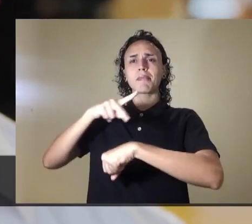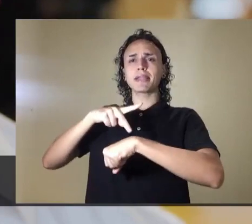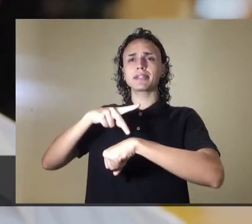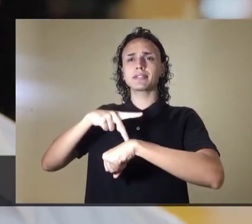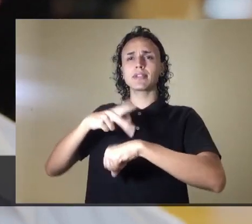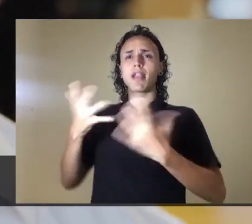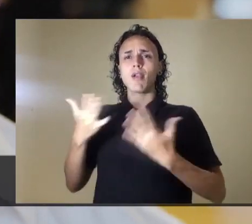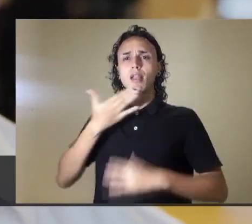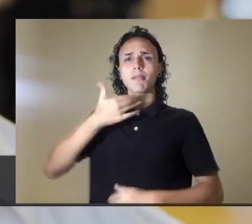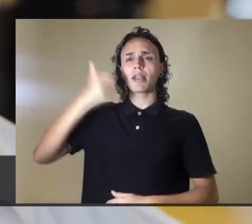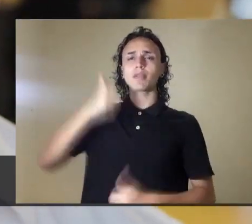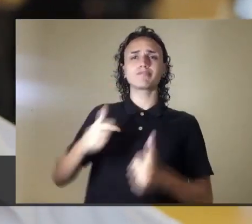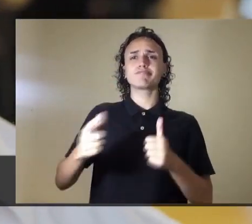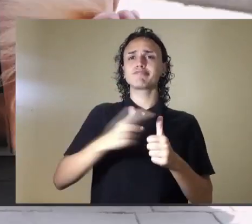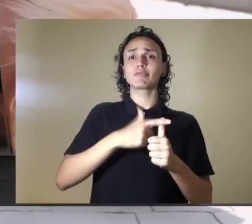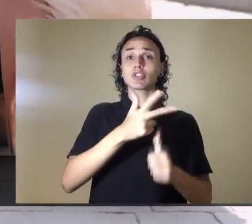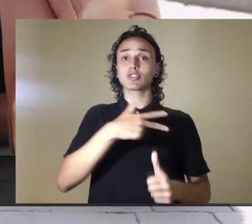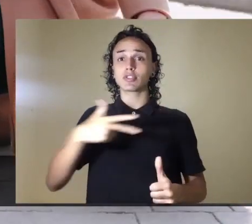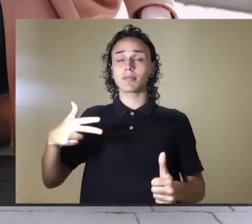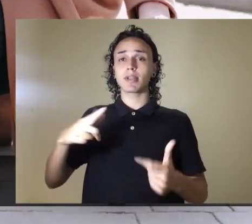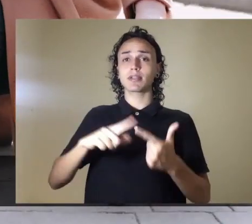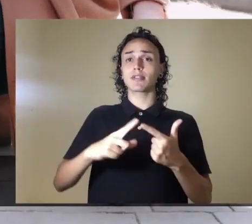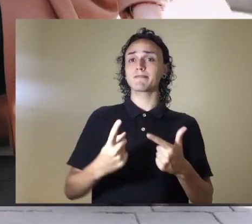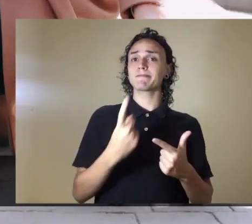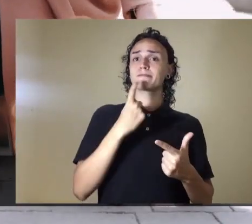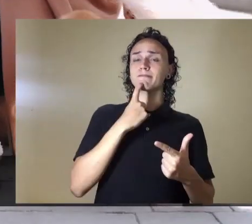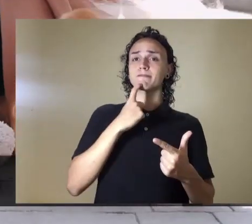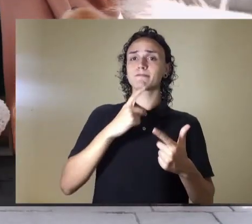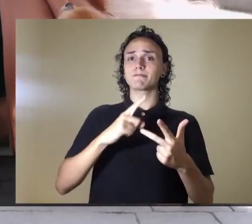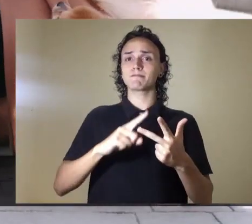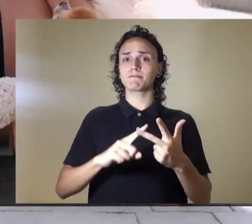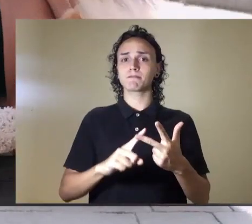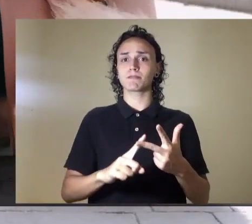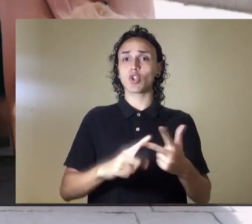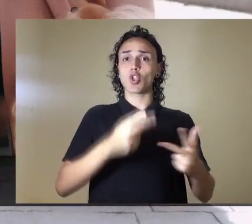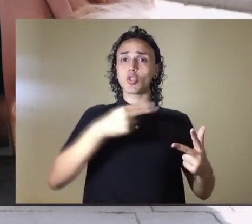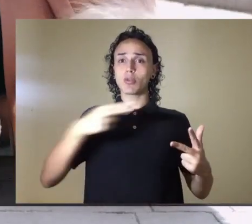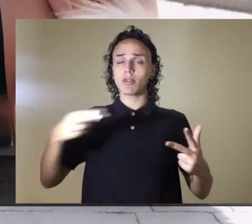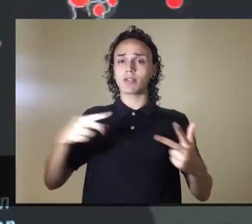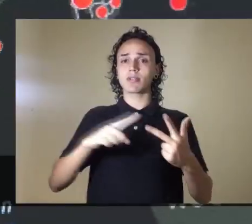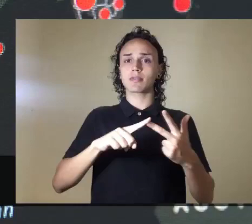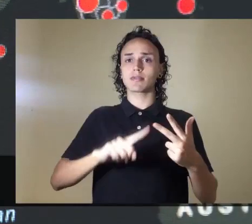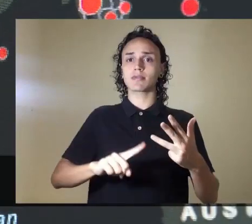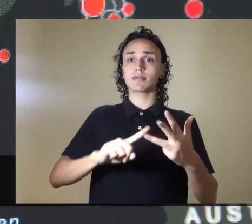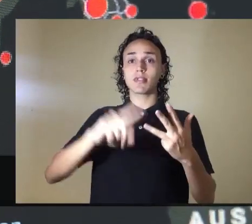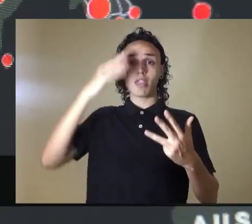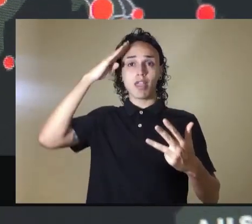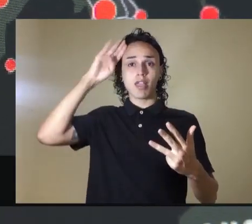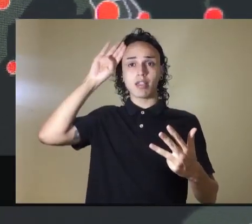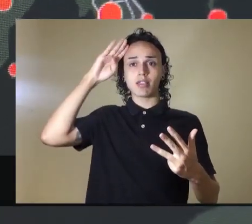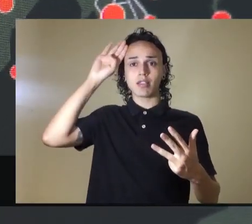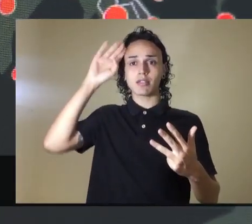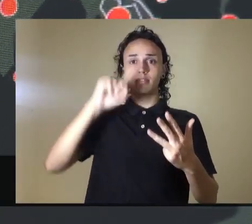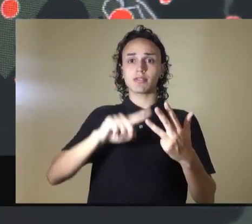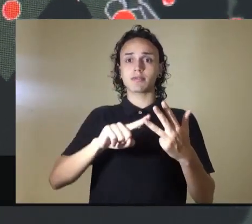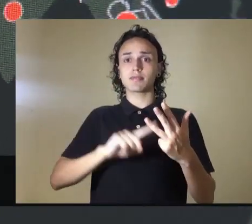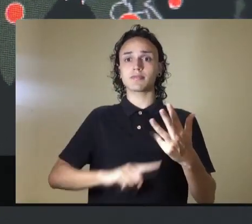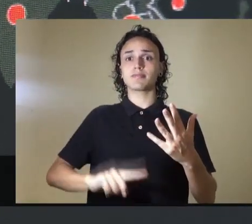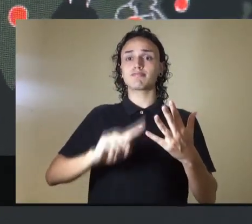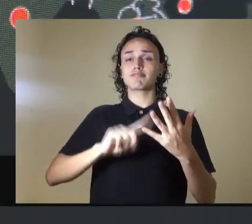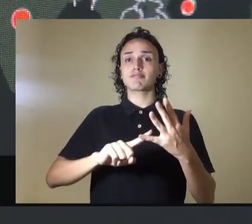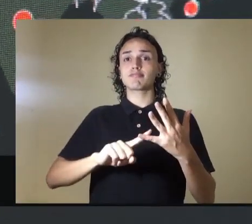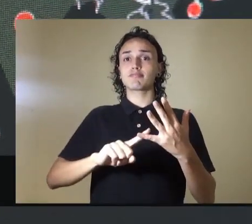Finlandia, Noruega, Irlanda, Estonia, Letonia. Con el aumento de los casos de COVID